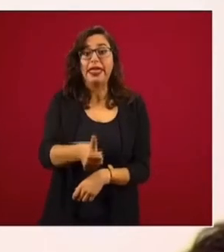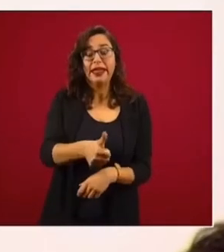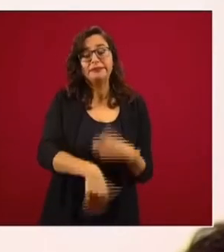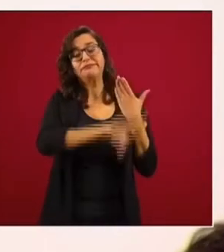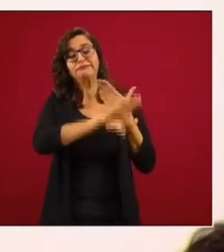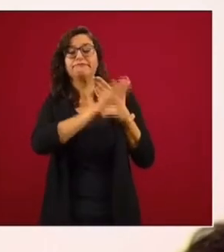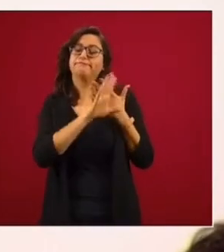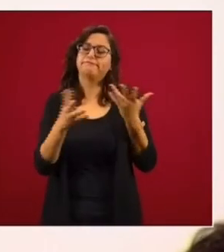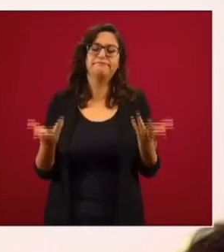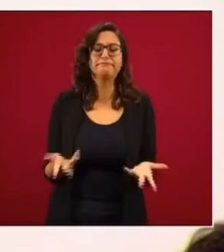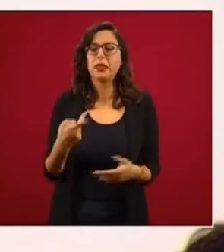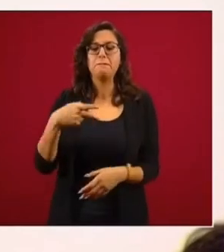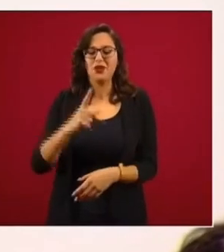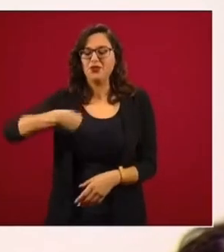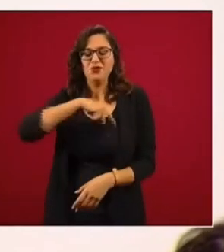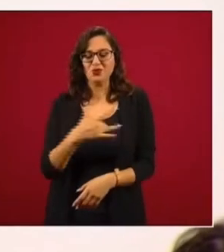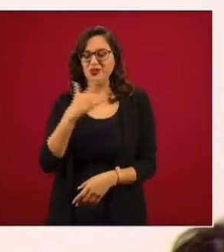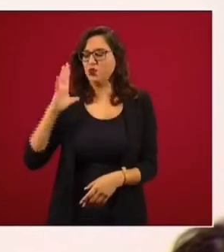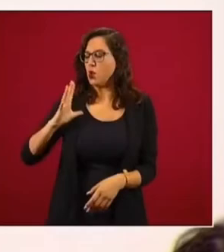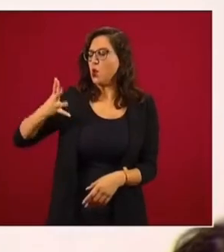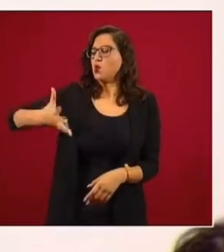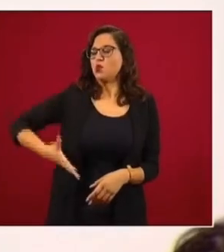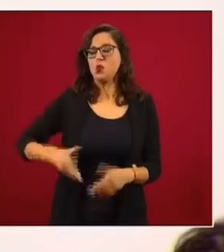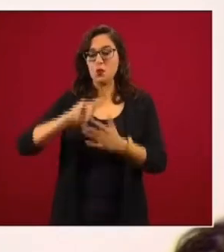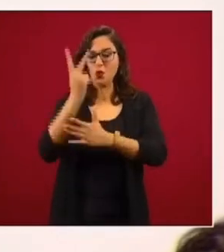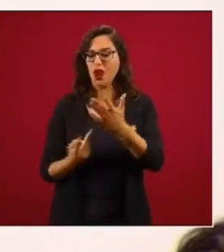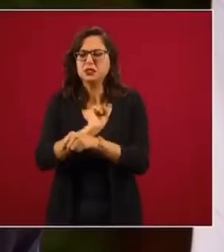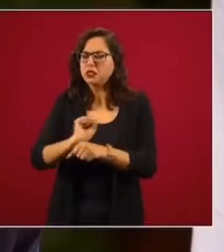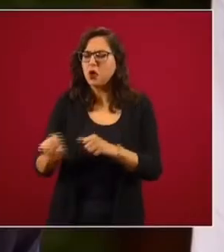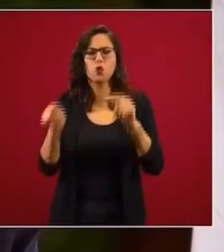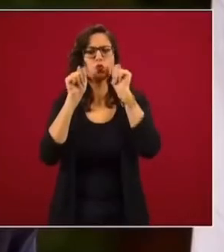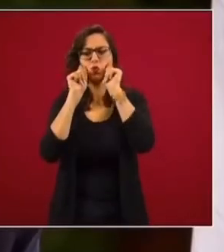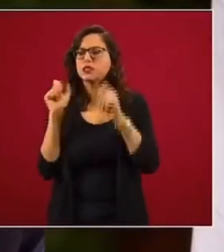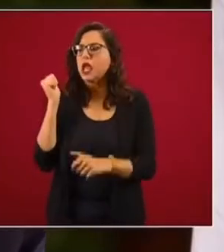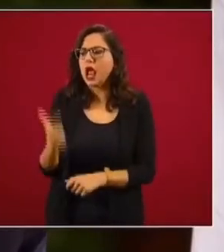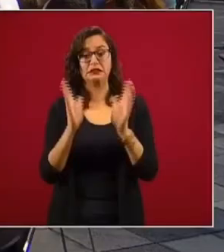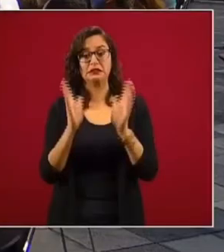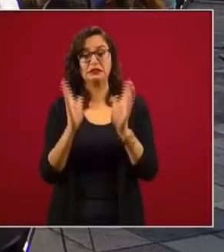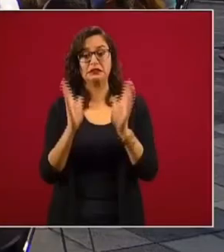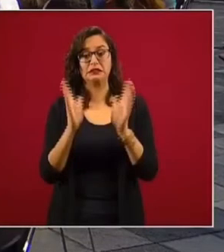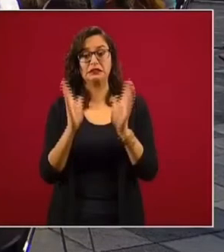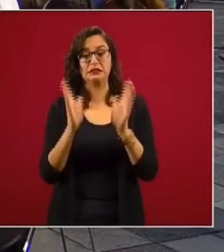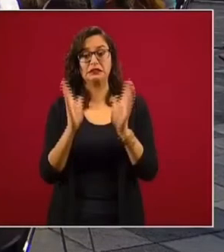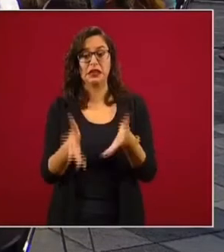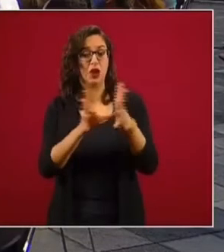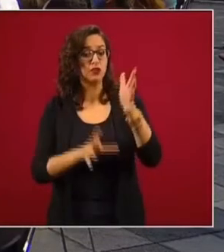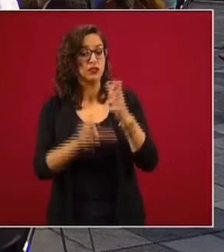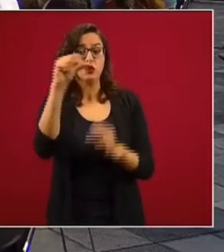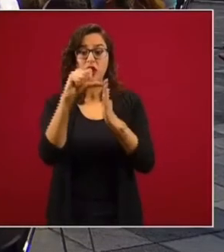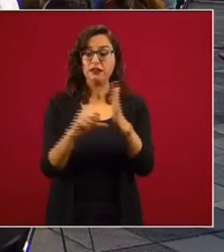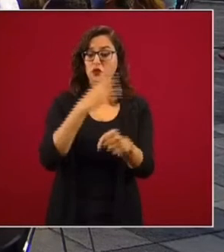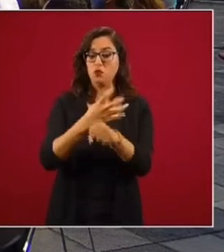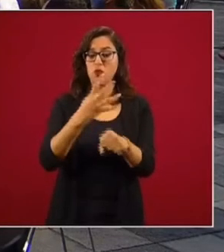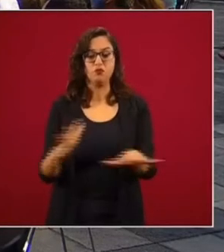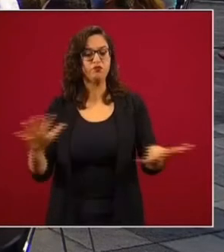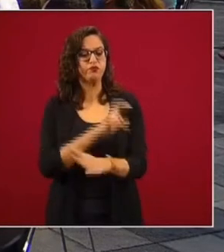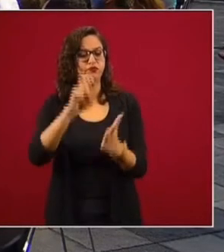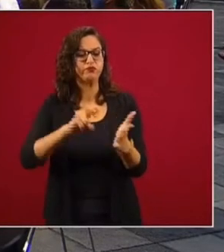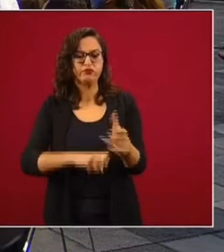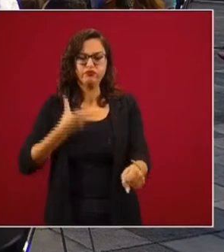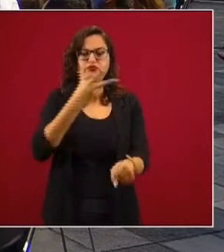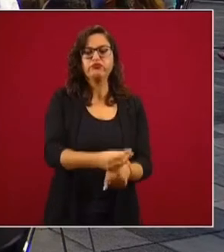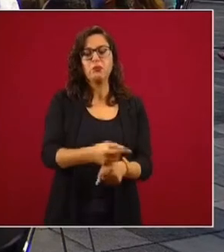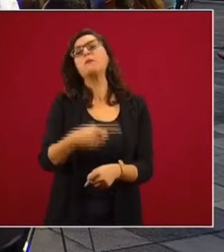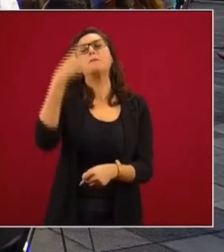que ayudamos por medio de los programas sociales a 23 millones de familias. Ya se reformó el artículo 4º constitucional para convertir los